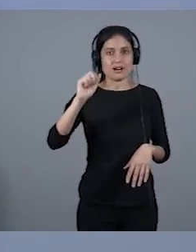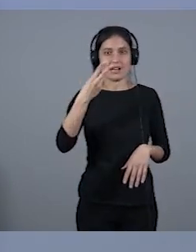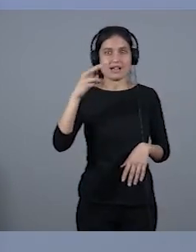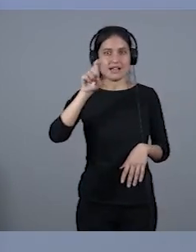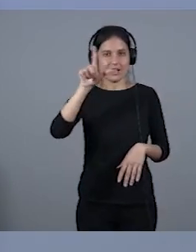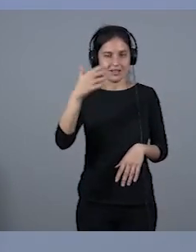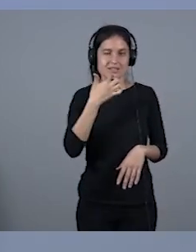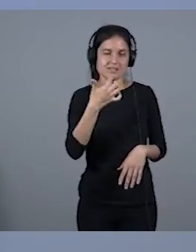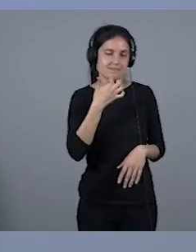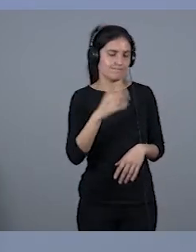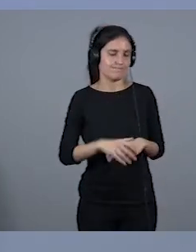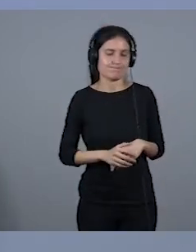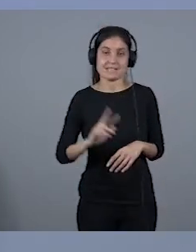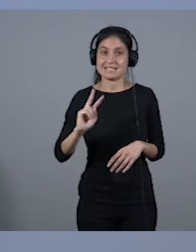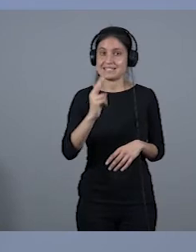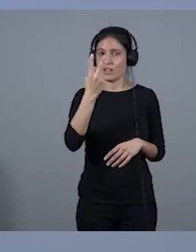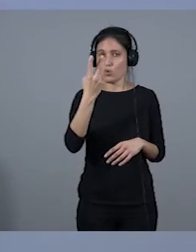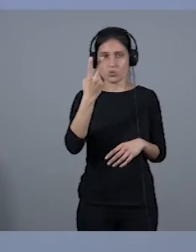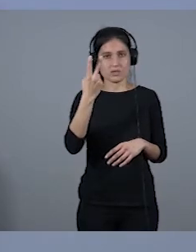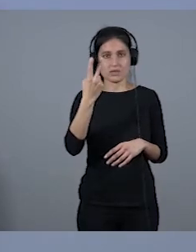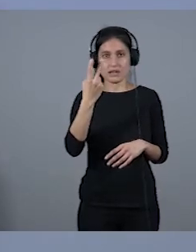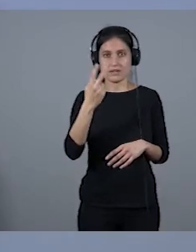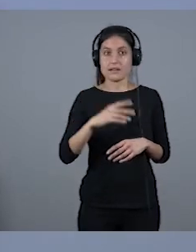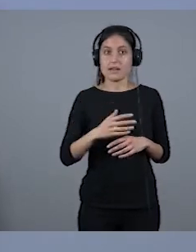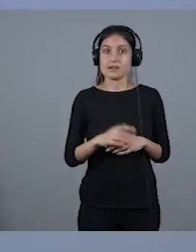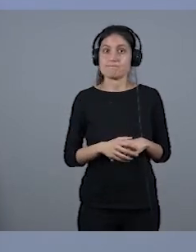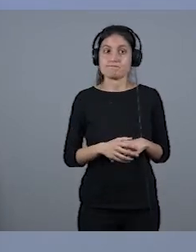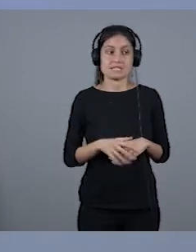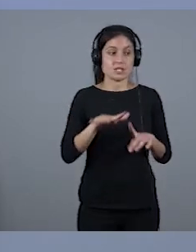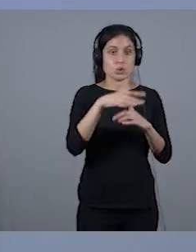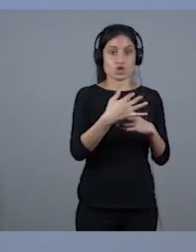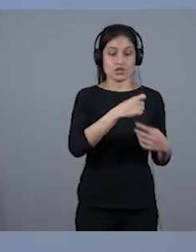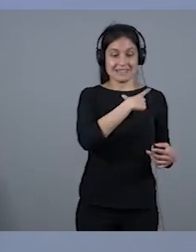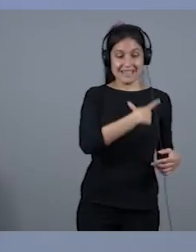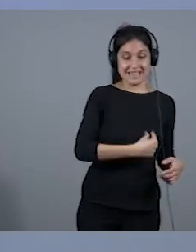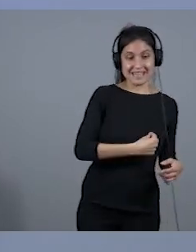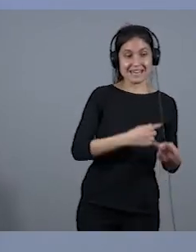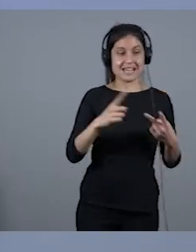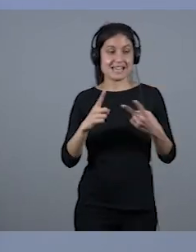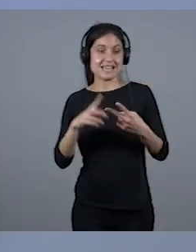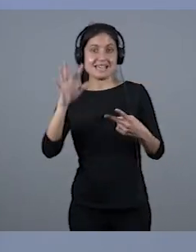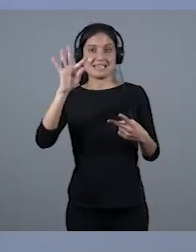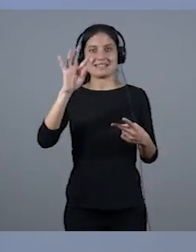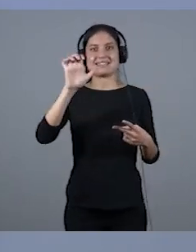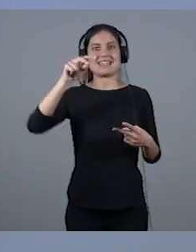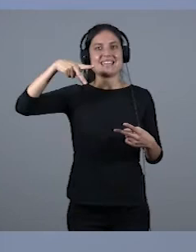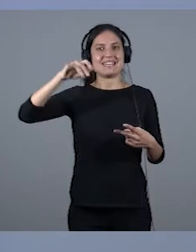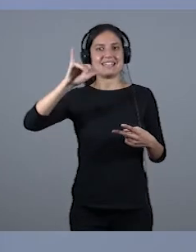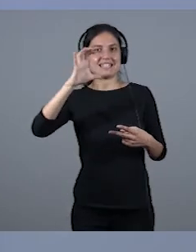La segunda vez que llegué, que fue un Tejina-Tenisca, empezaron, claro, te oyen, empezaron a